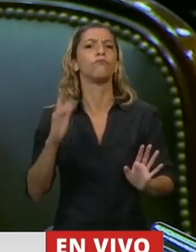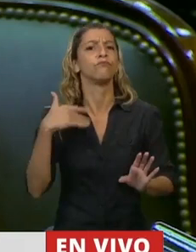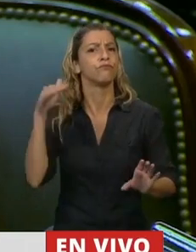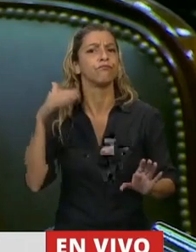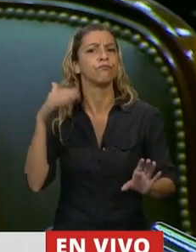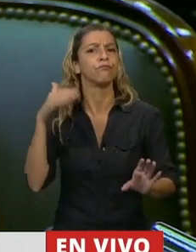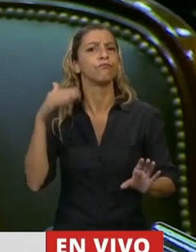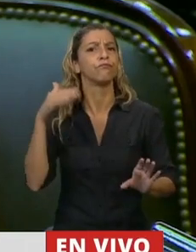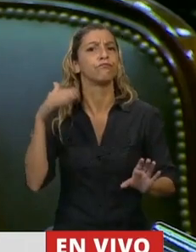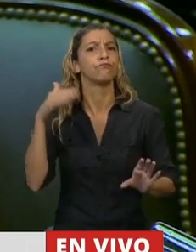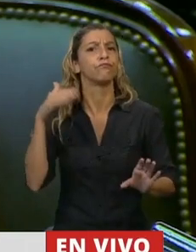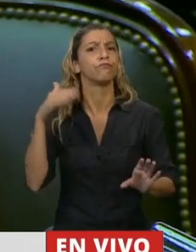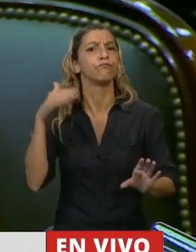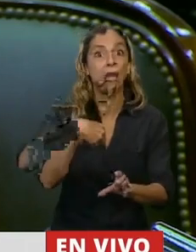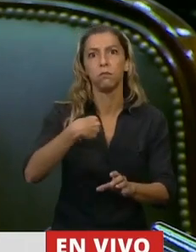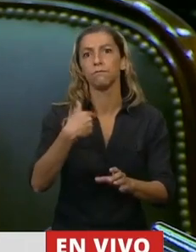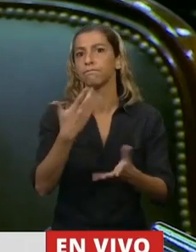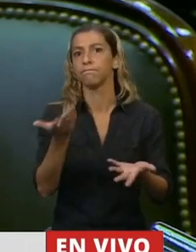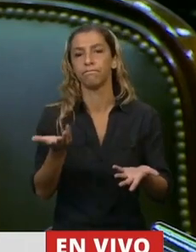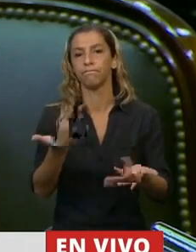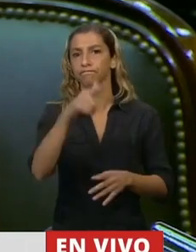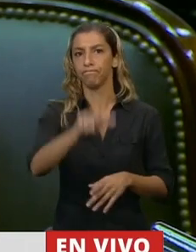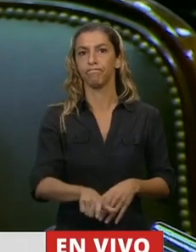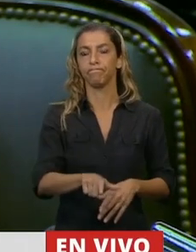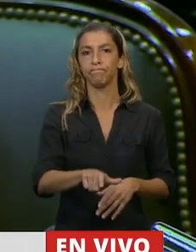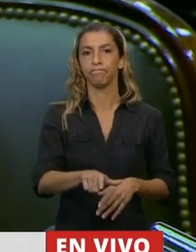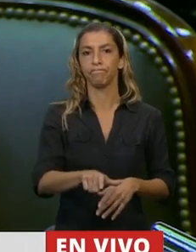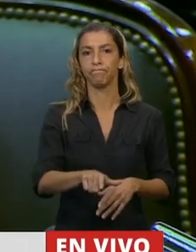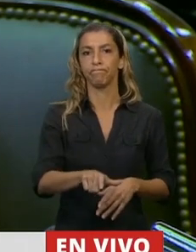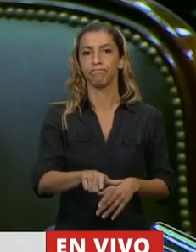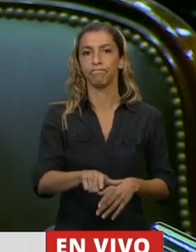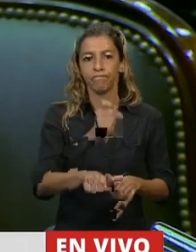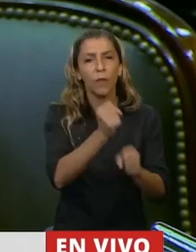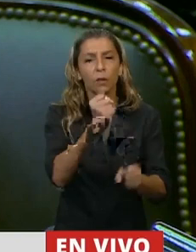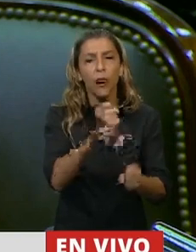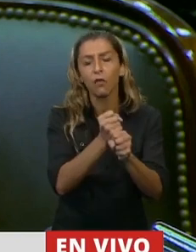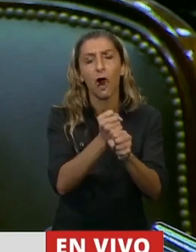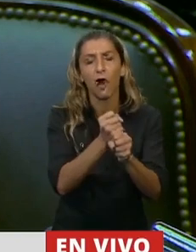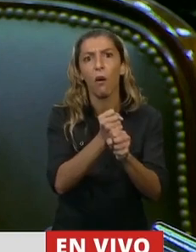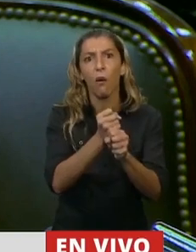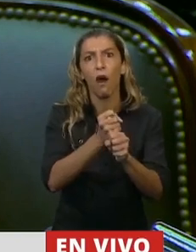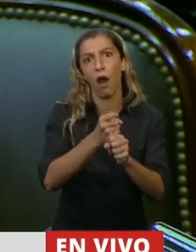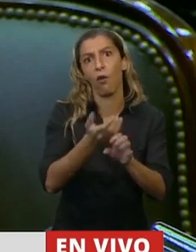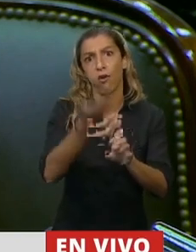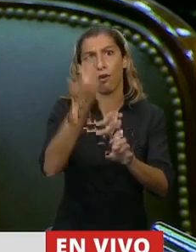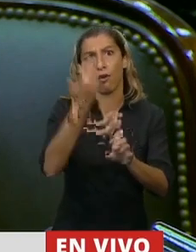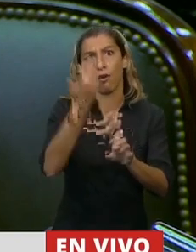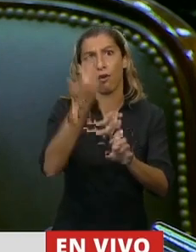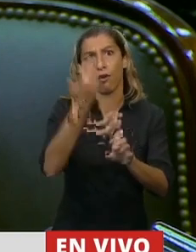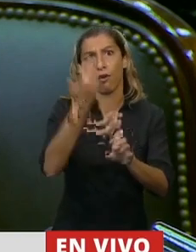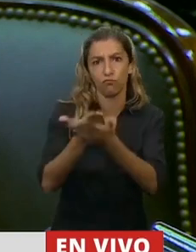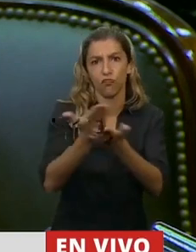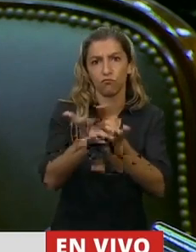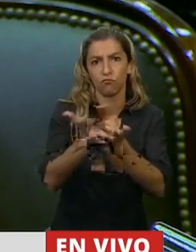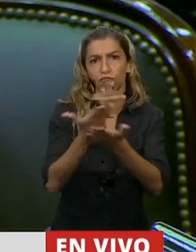terminar con uno de los funcionarios que estaba a cargo de esa licitación. Es decir, que el